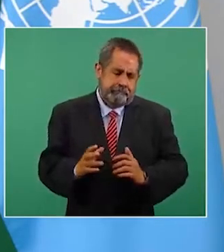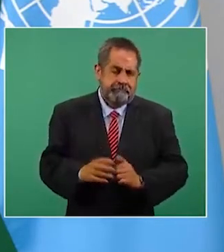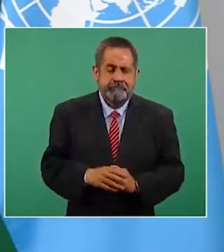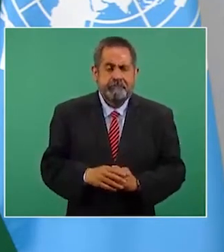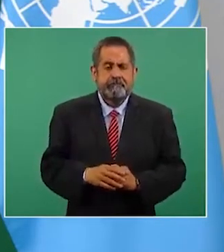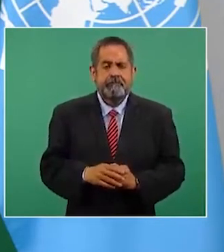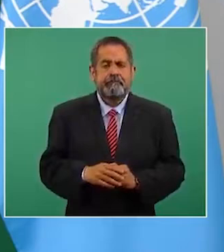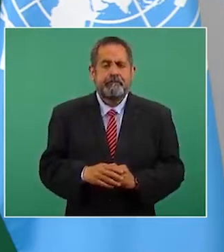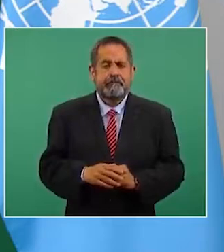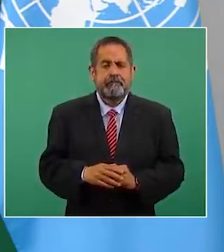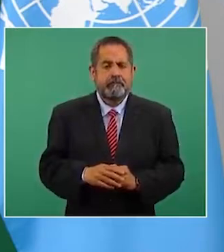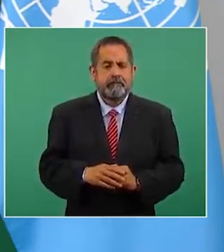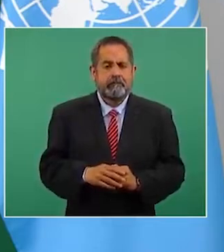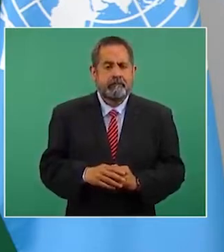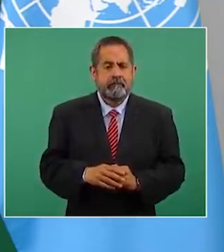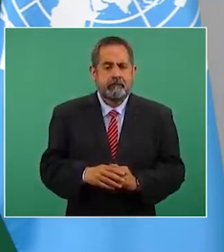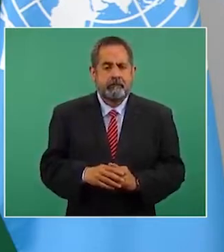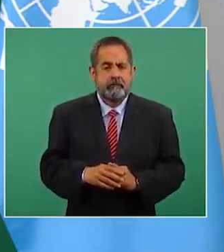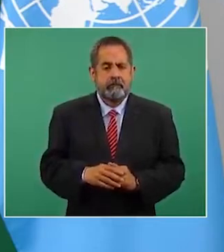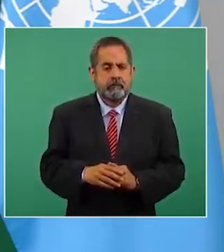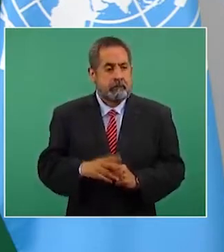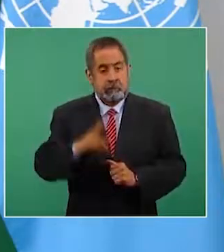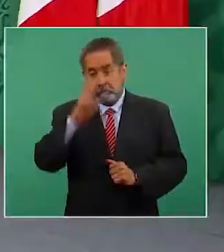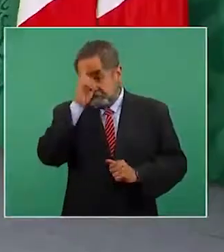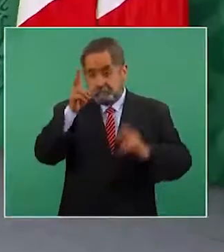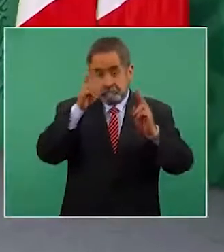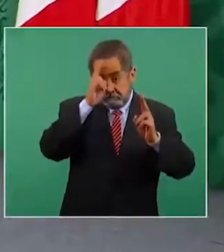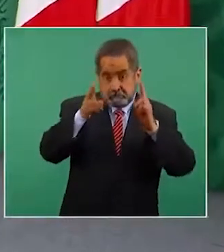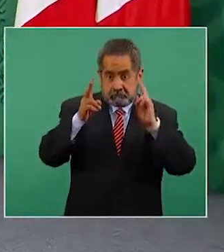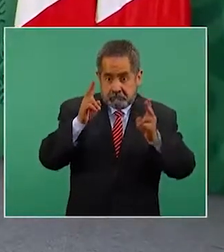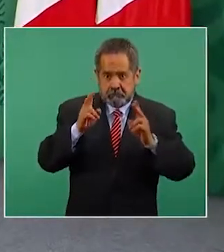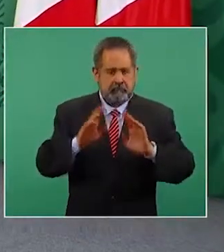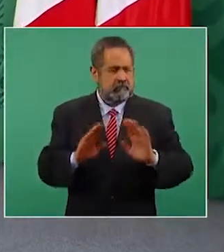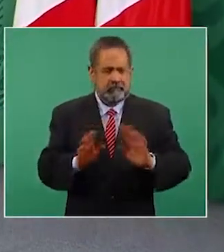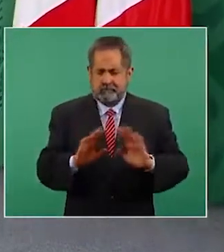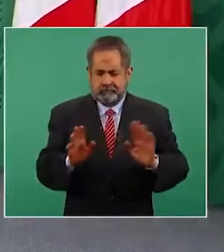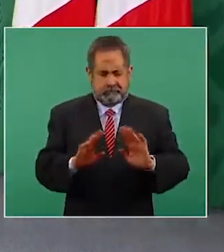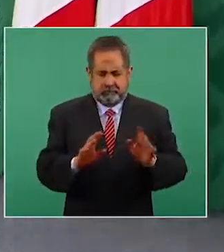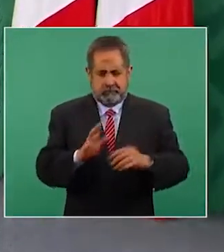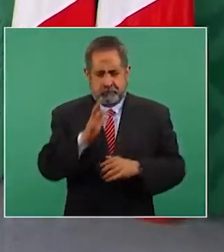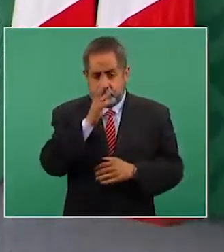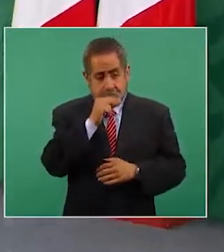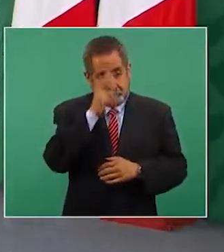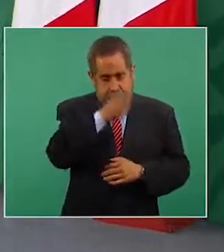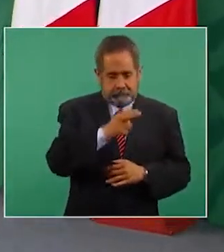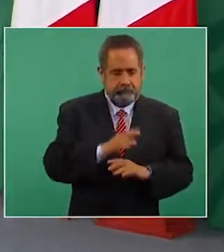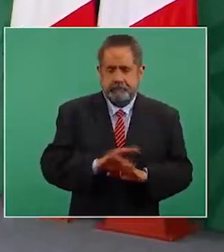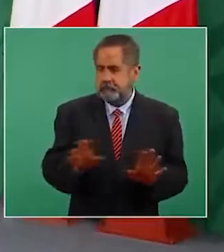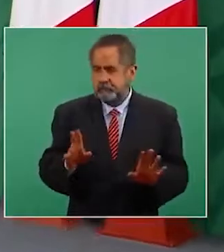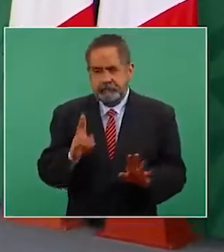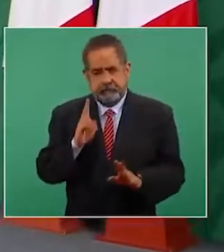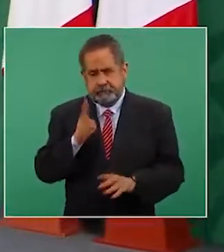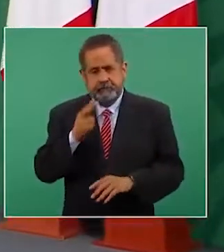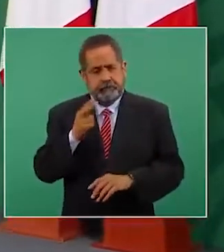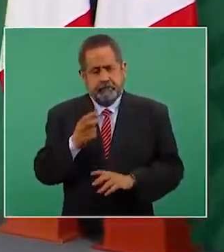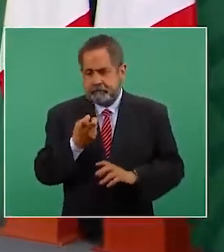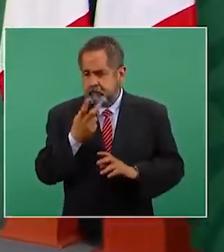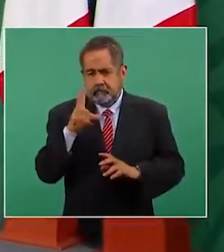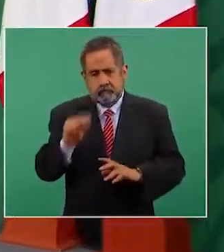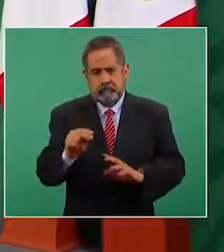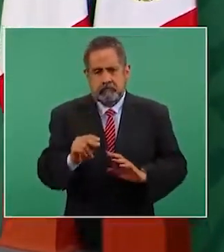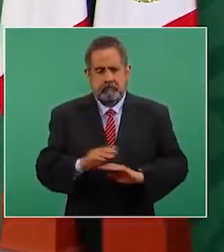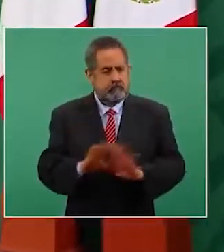se prohíbe nada, prohibido prohibir, es cosa de